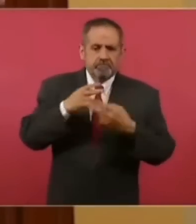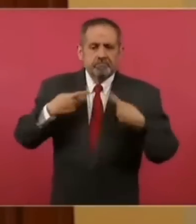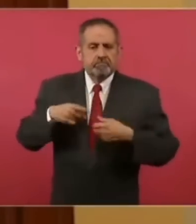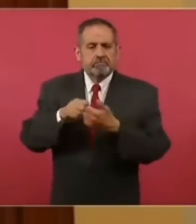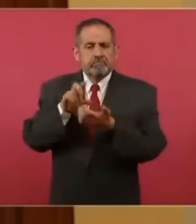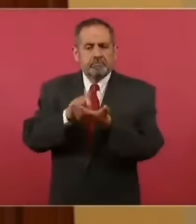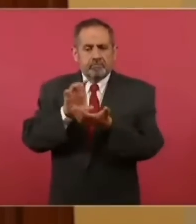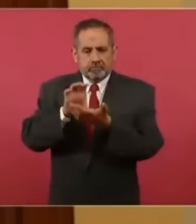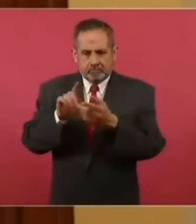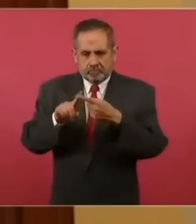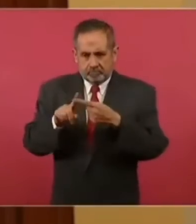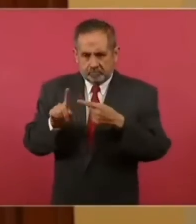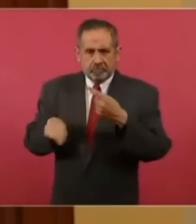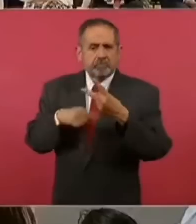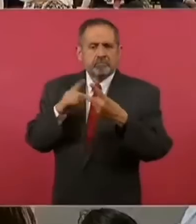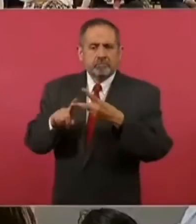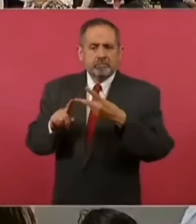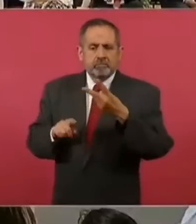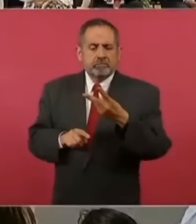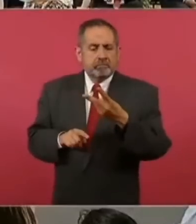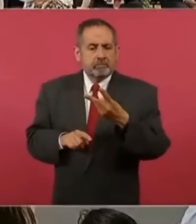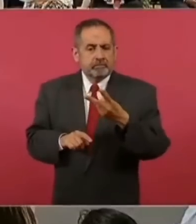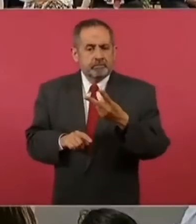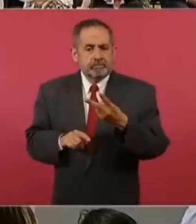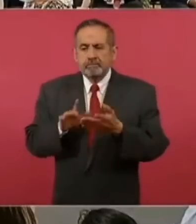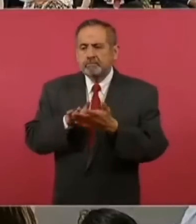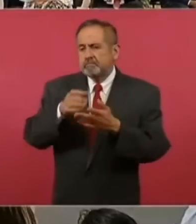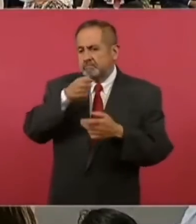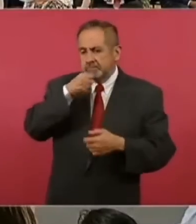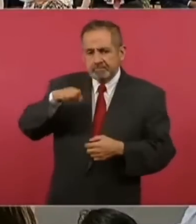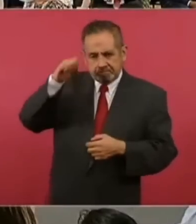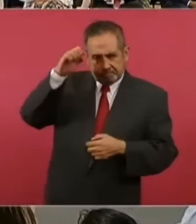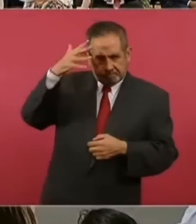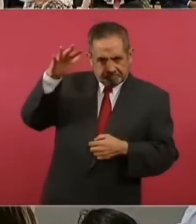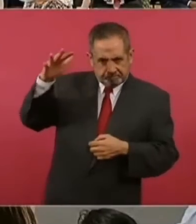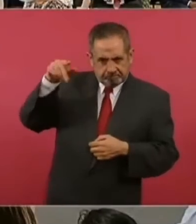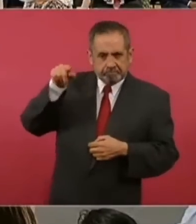y el apoyo a adultos mayores